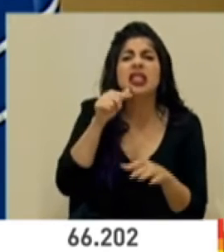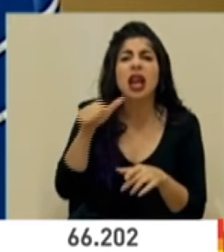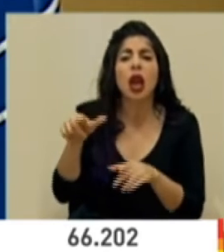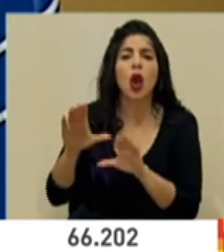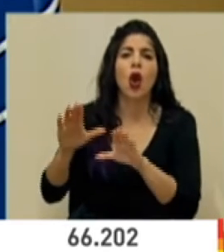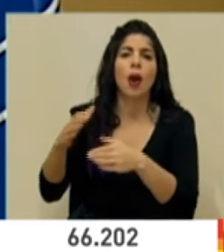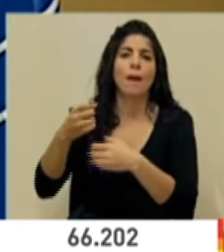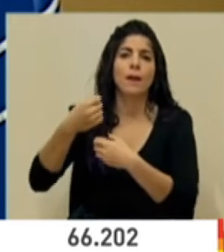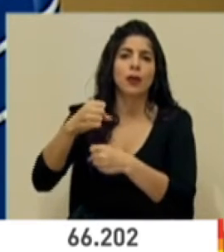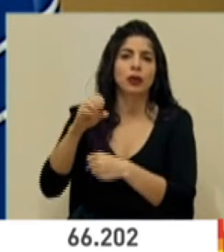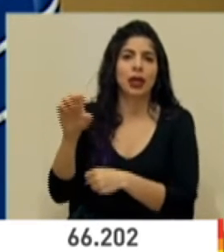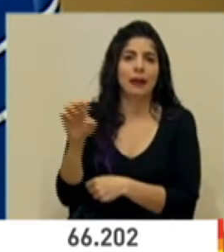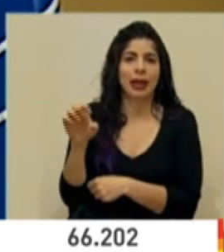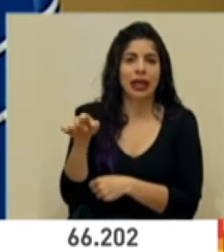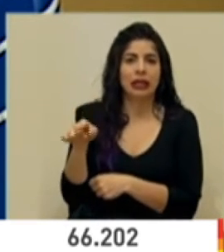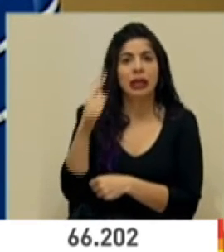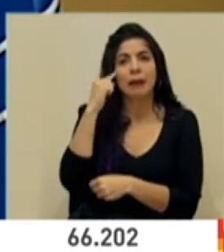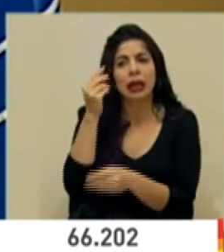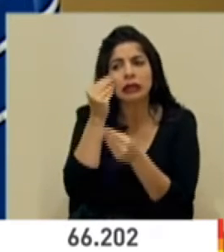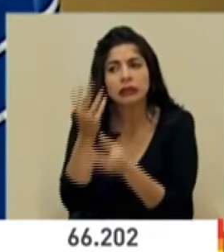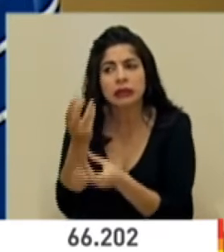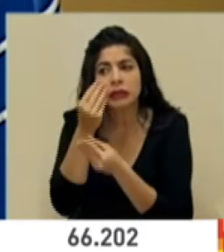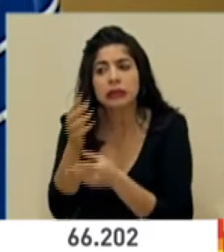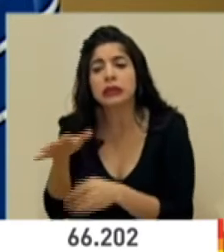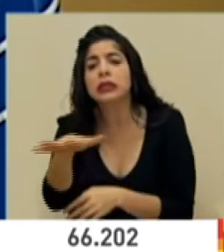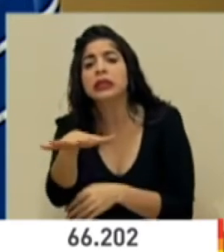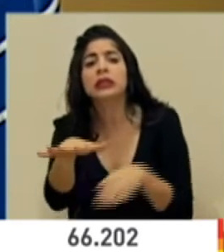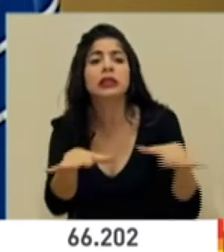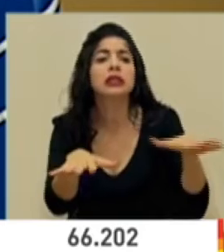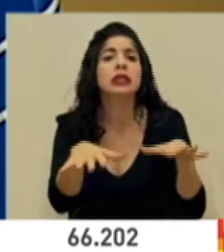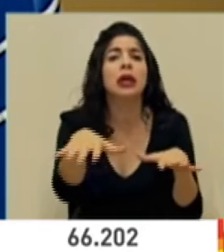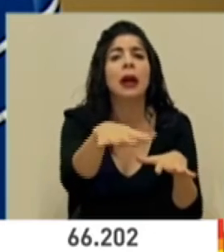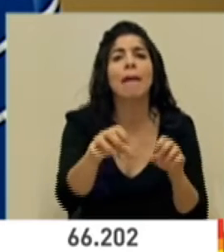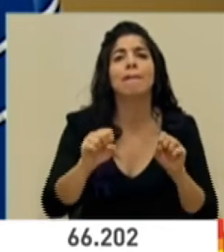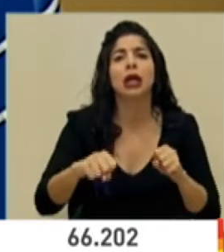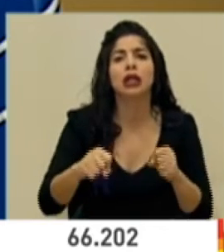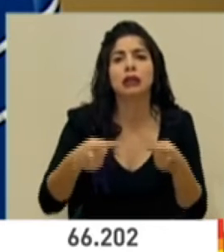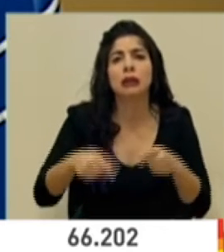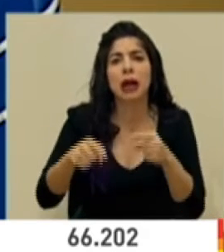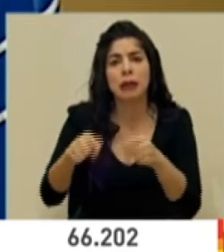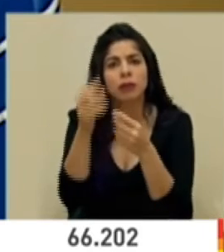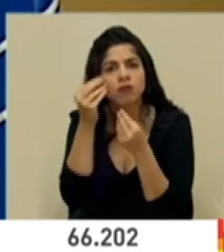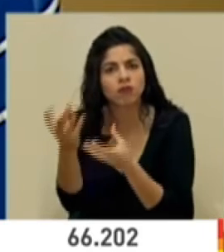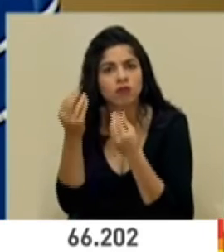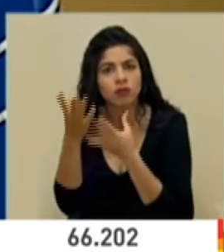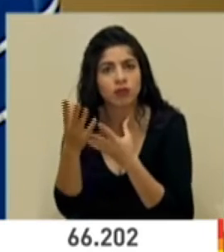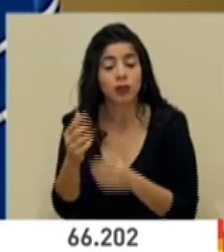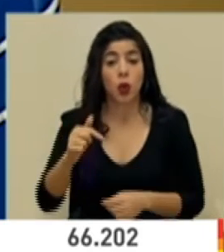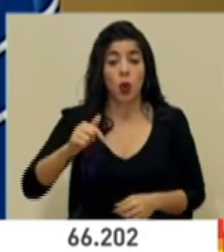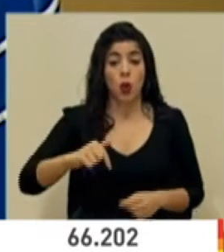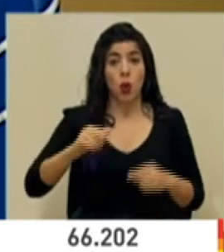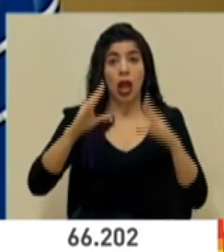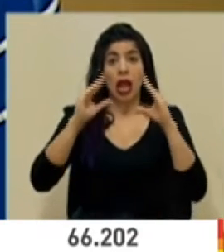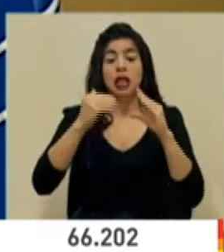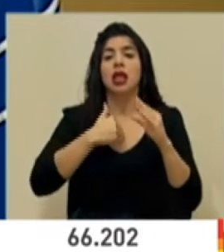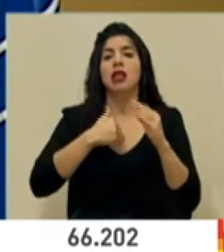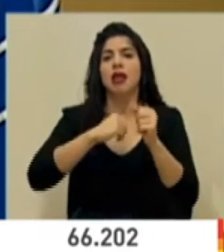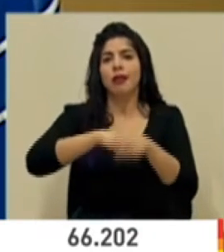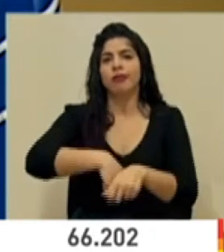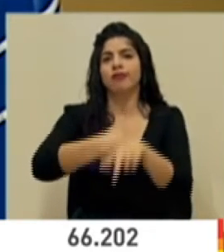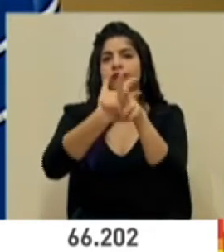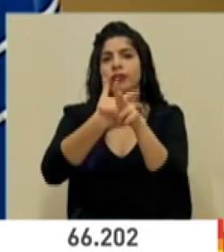para la precisión de lo que puede estar ocurriendo en cada zona. En la tarde de hoy tendremos sesión virtual